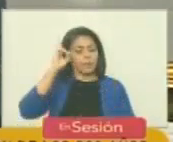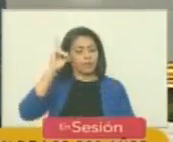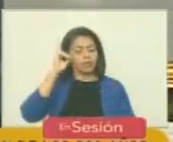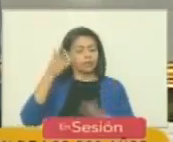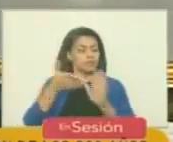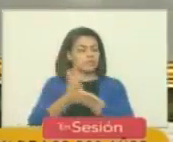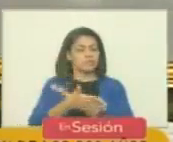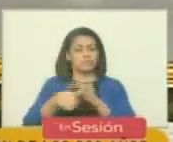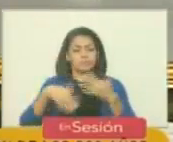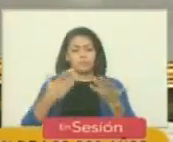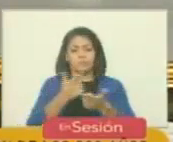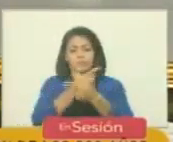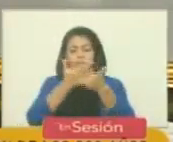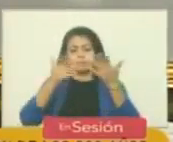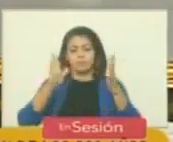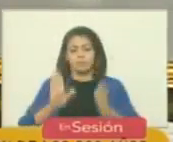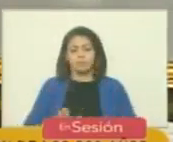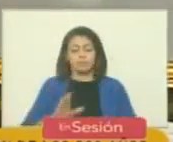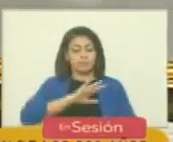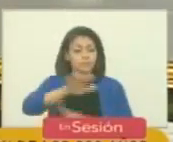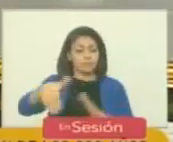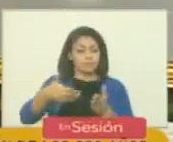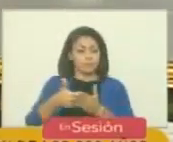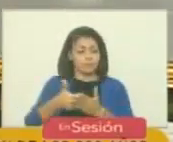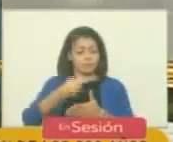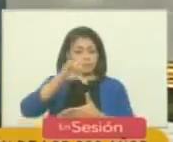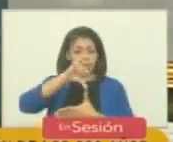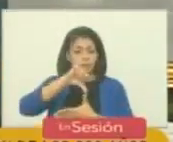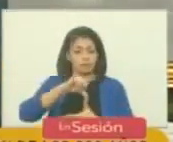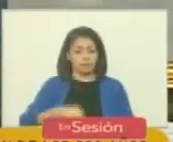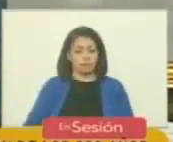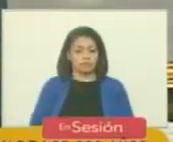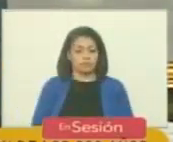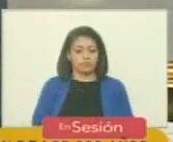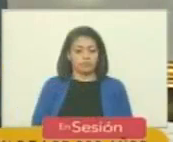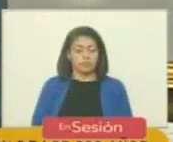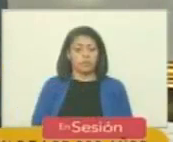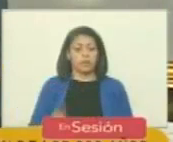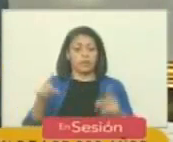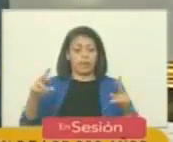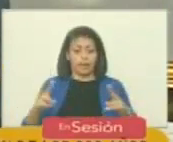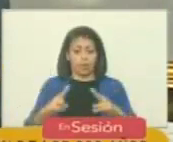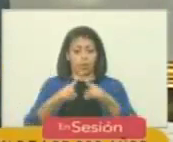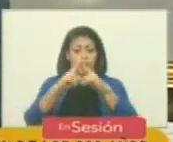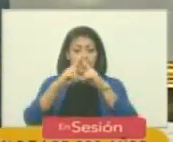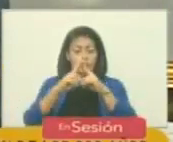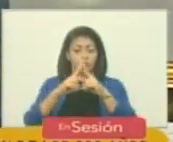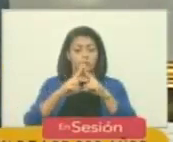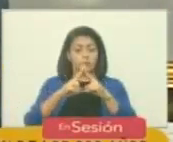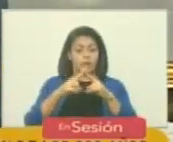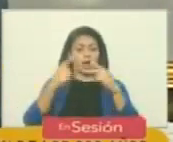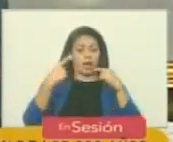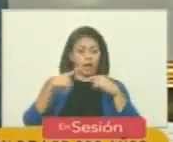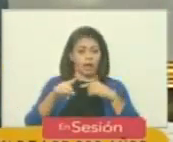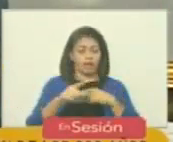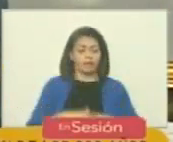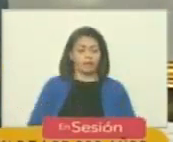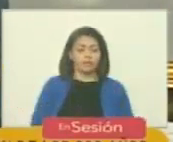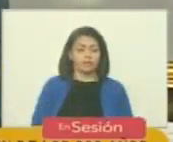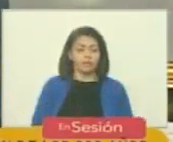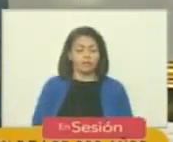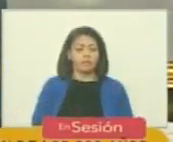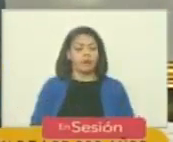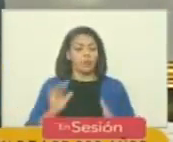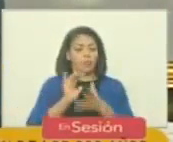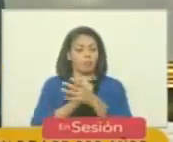significaba la libertad de toda Sudamérica de ese encuentro salió una